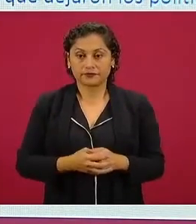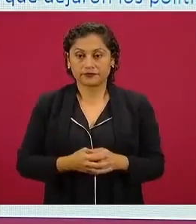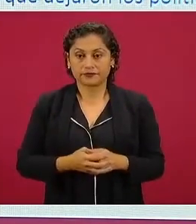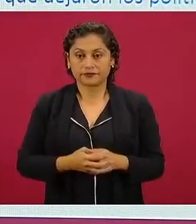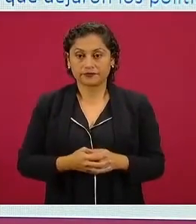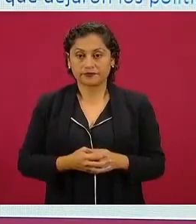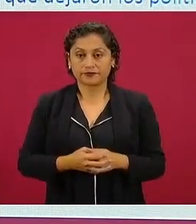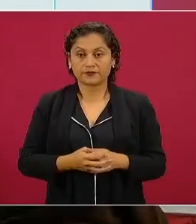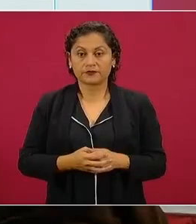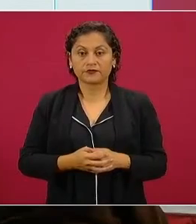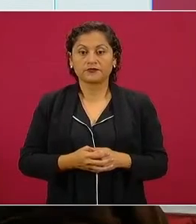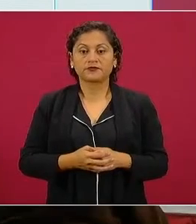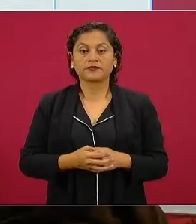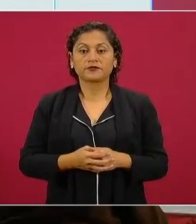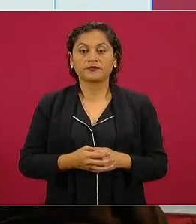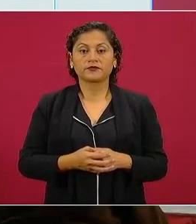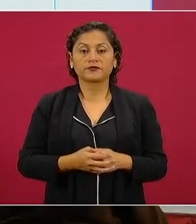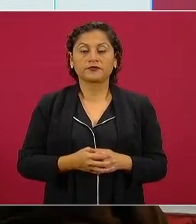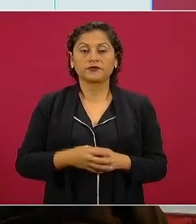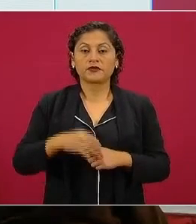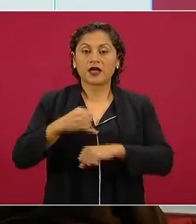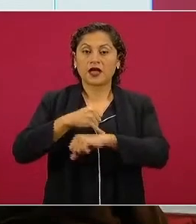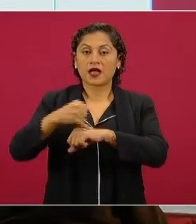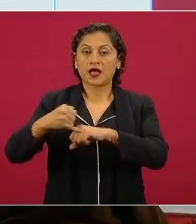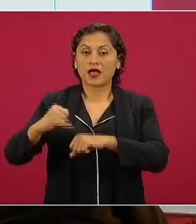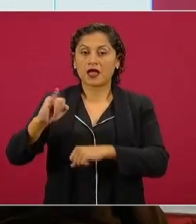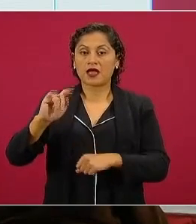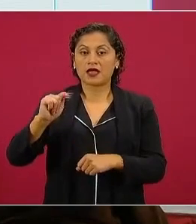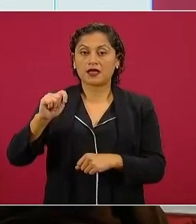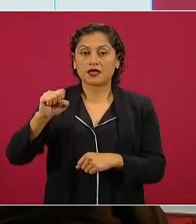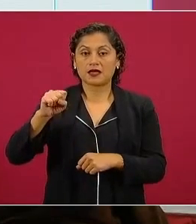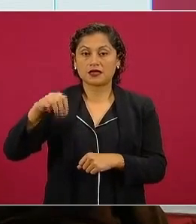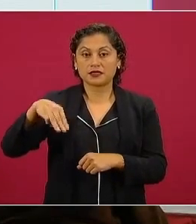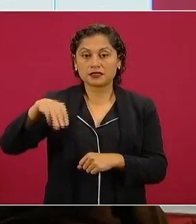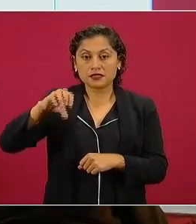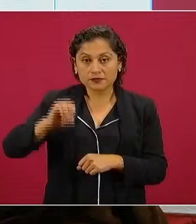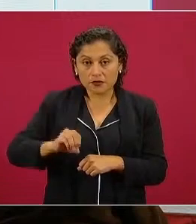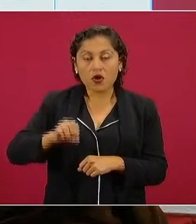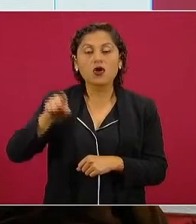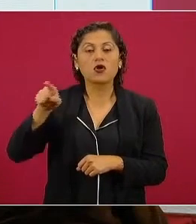el corredor del Istmo de Tehuantepec cumplido